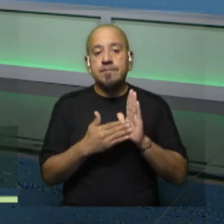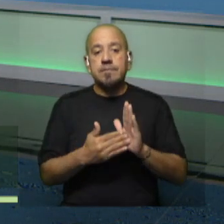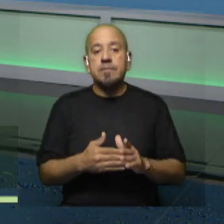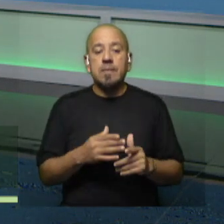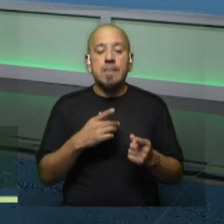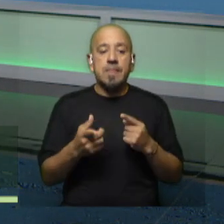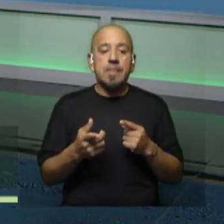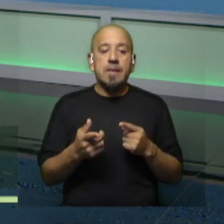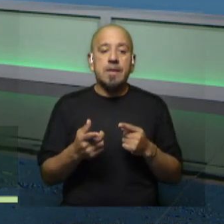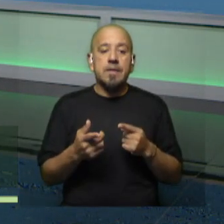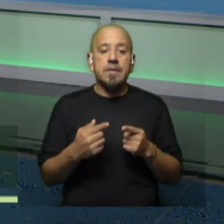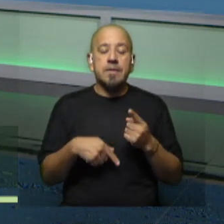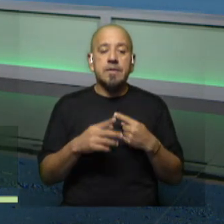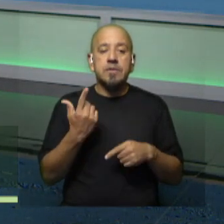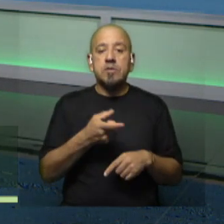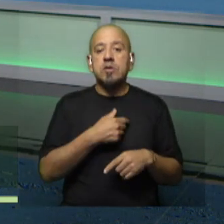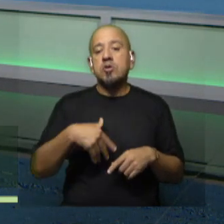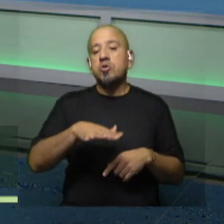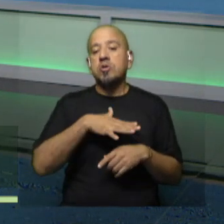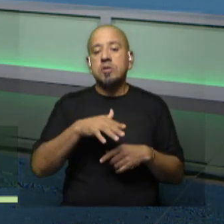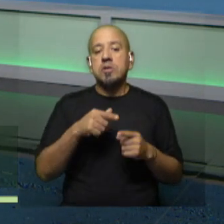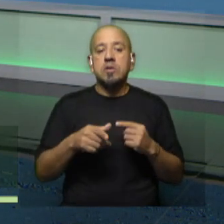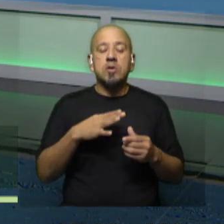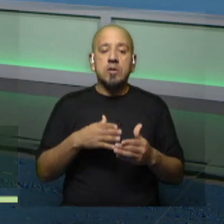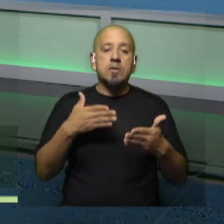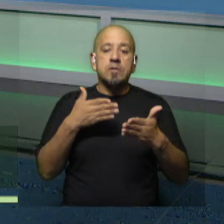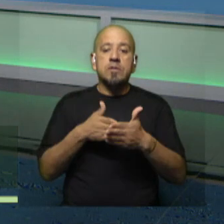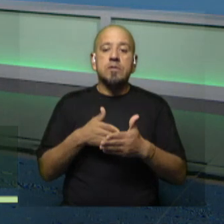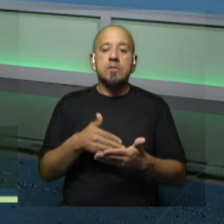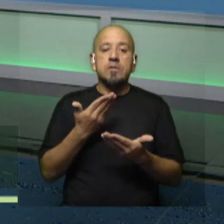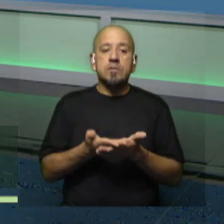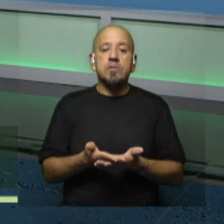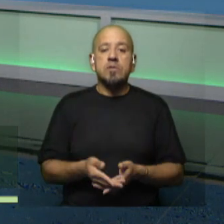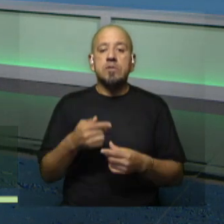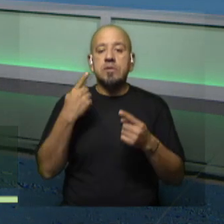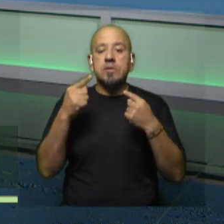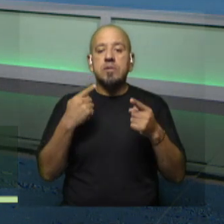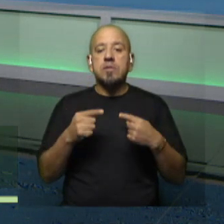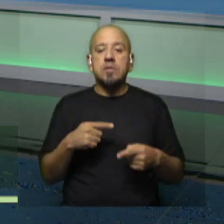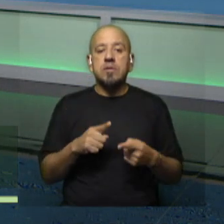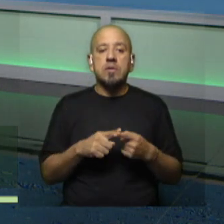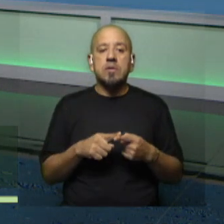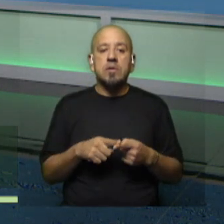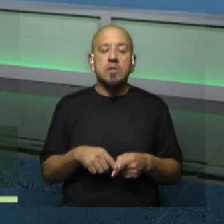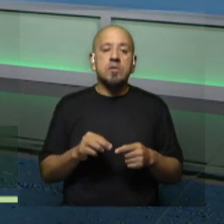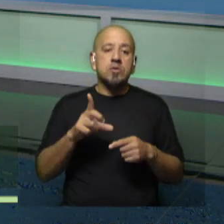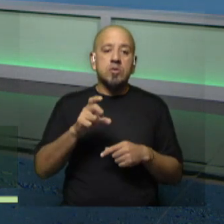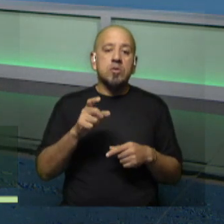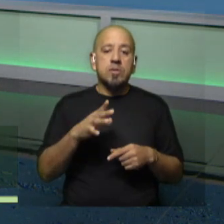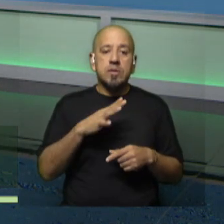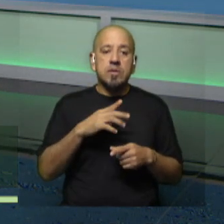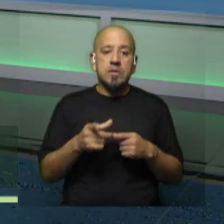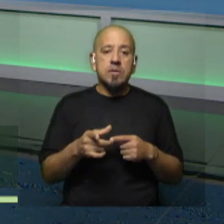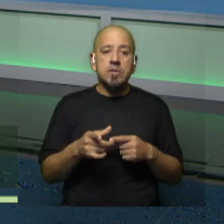entra en contacto con la sociedad y con las barreras que esta sociedad le propone en diferentes instancias. Y, obviamente, teniendo en cuenta